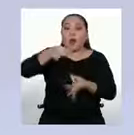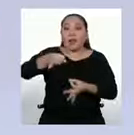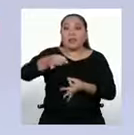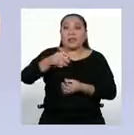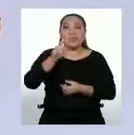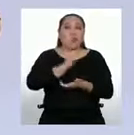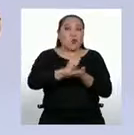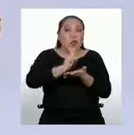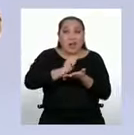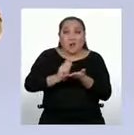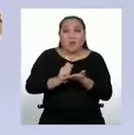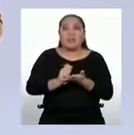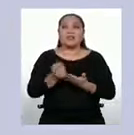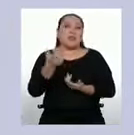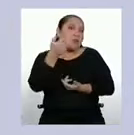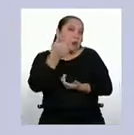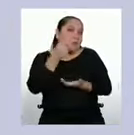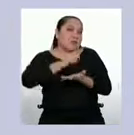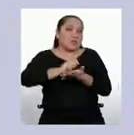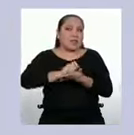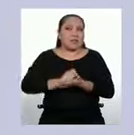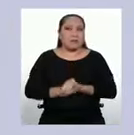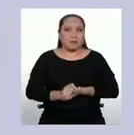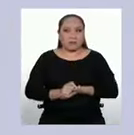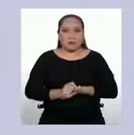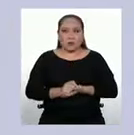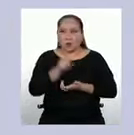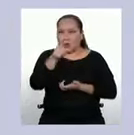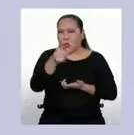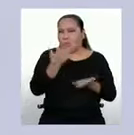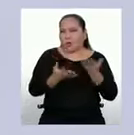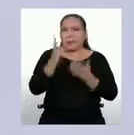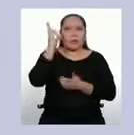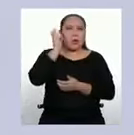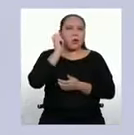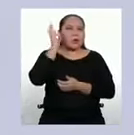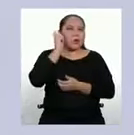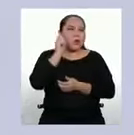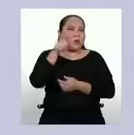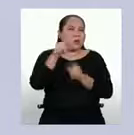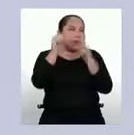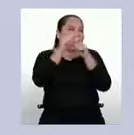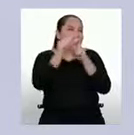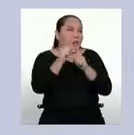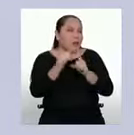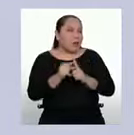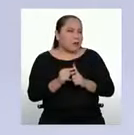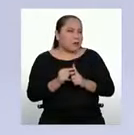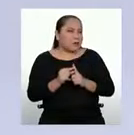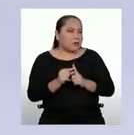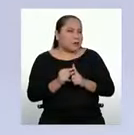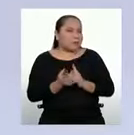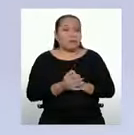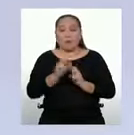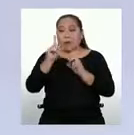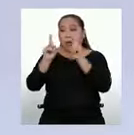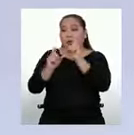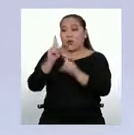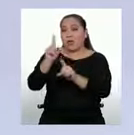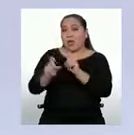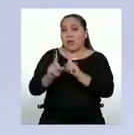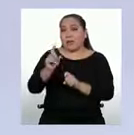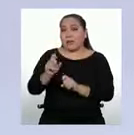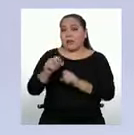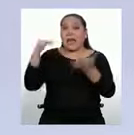y un lápiz o lapicero. ¿Alguna vez has escuchado estos términos? Le preguntamos a estudiantes de